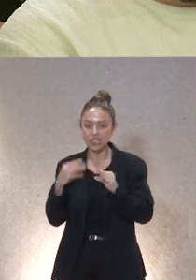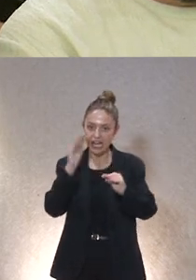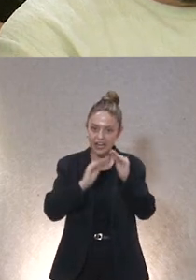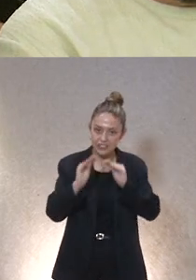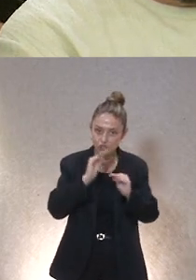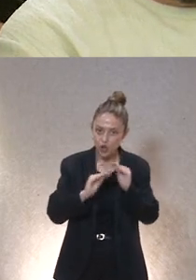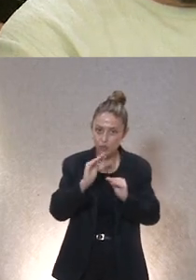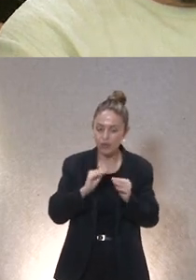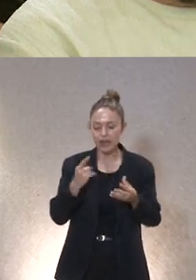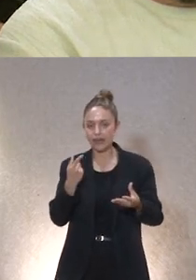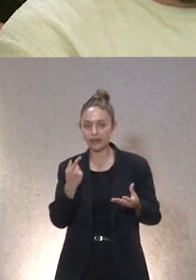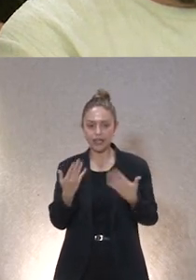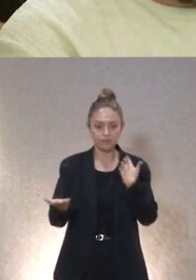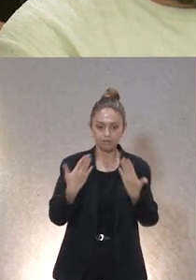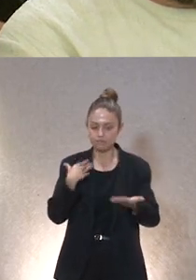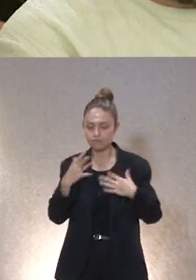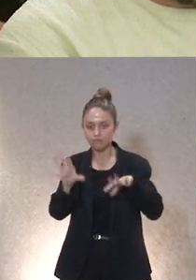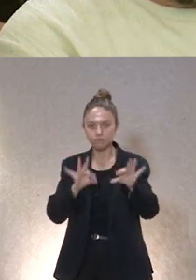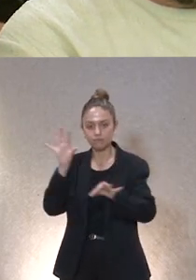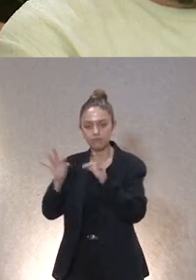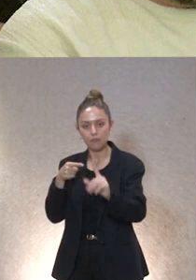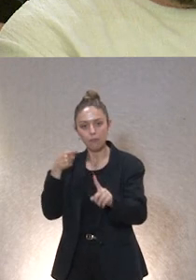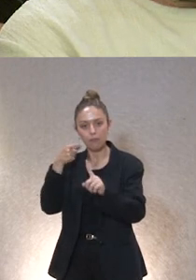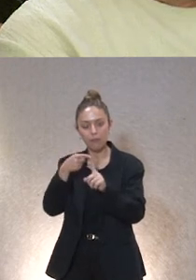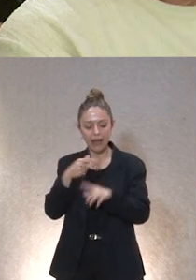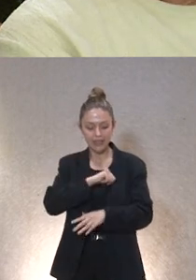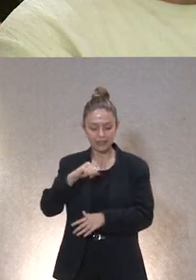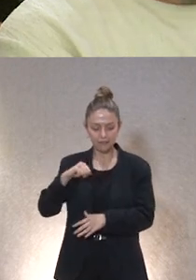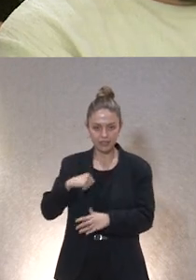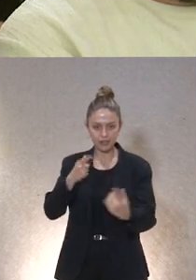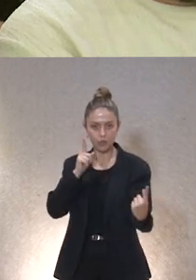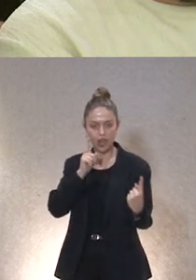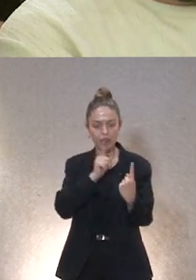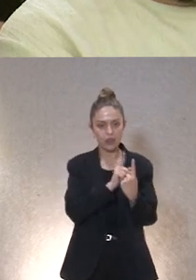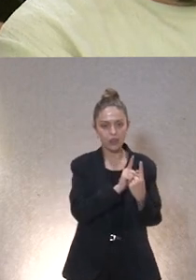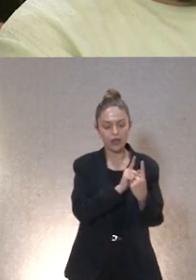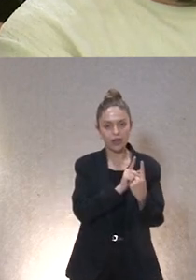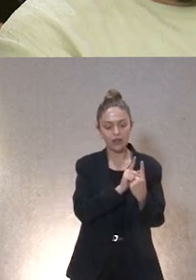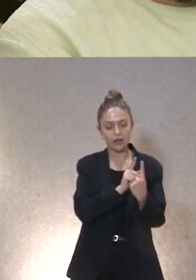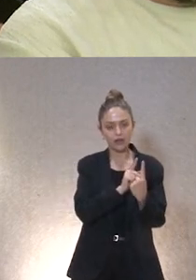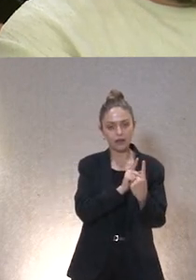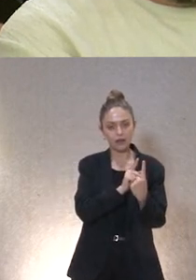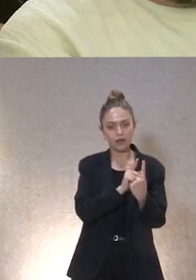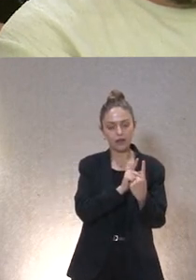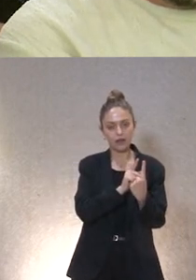desde la deliberación para atender de manera individualizada a las diferentes